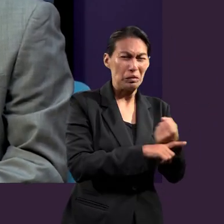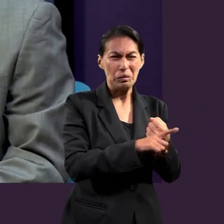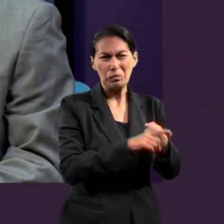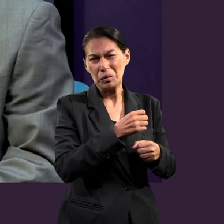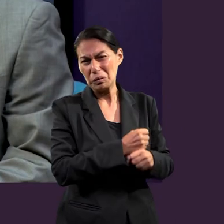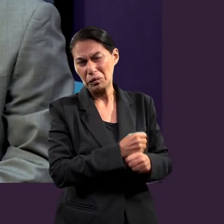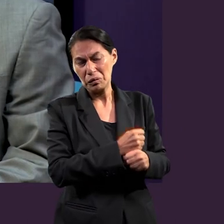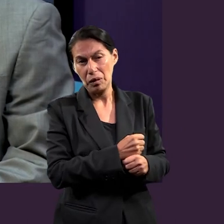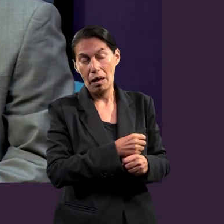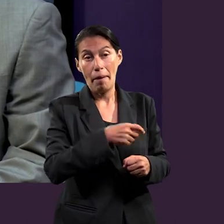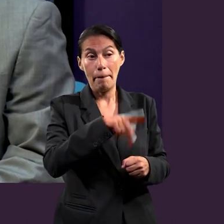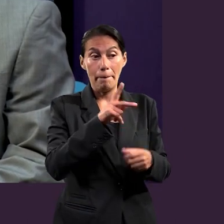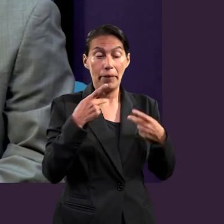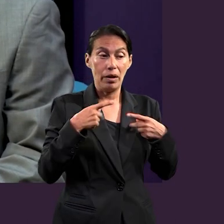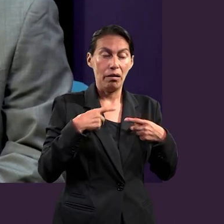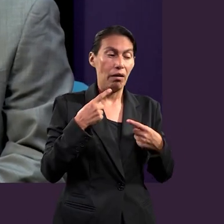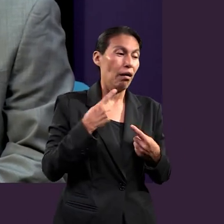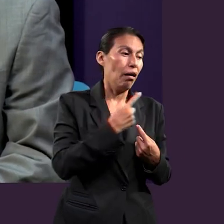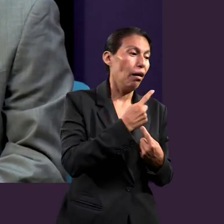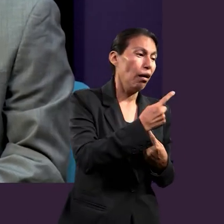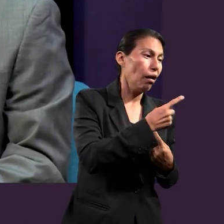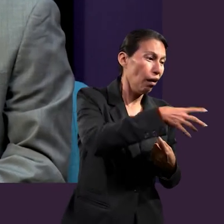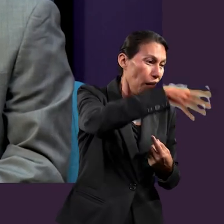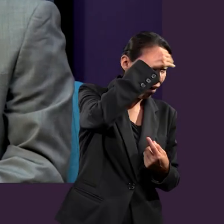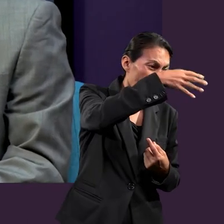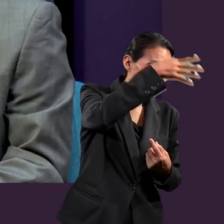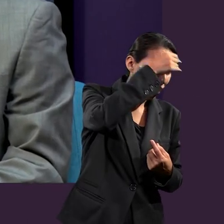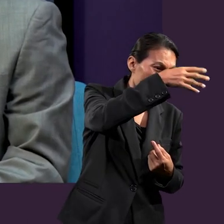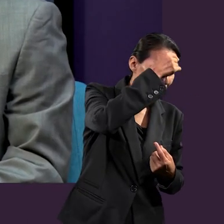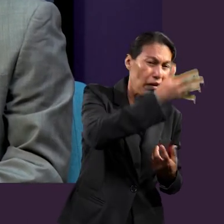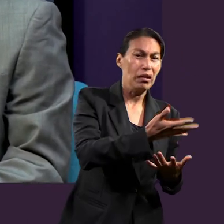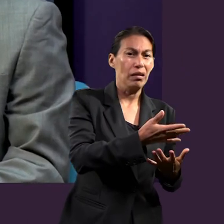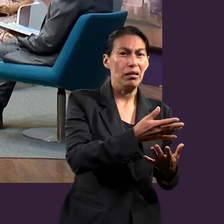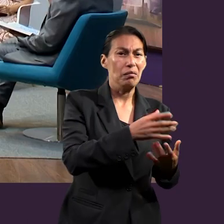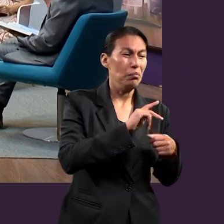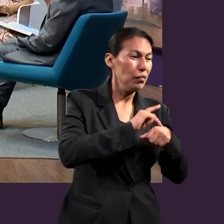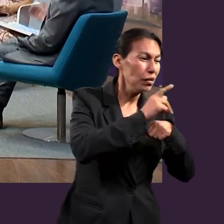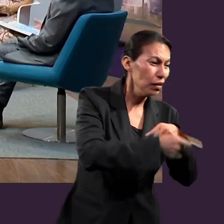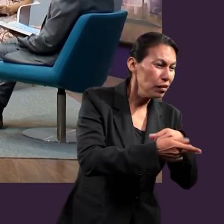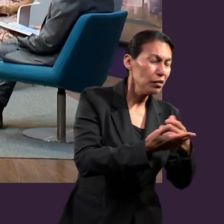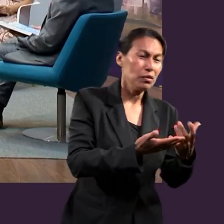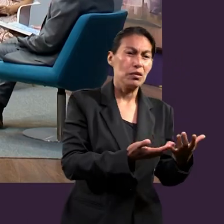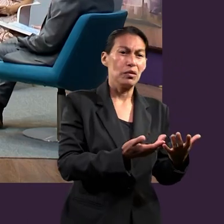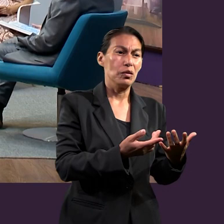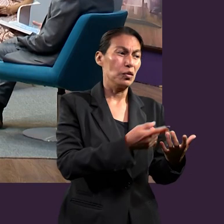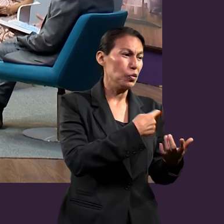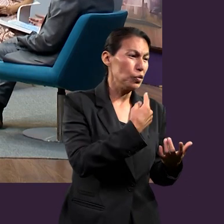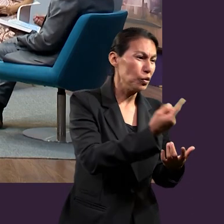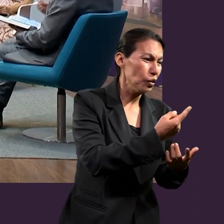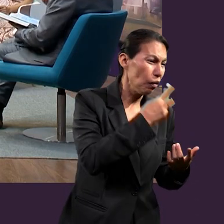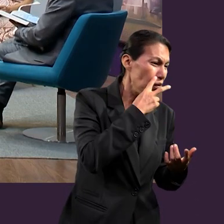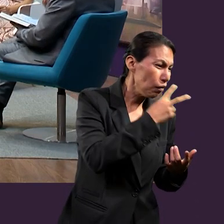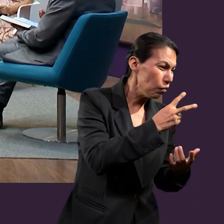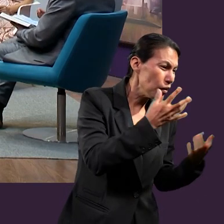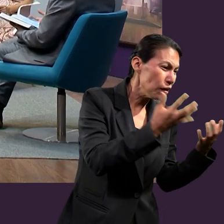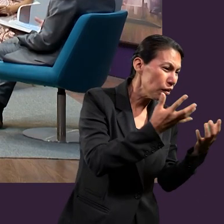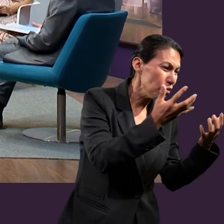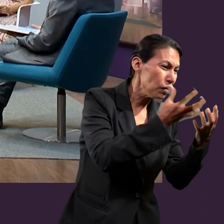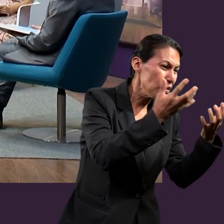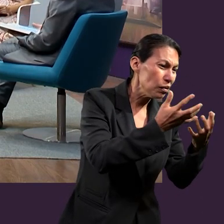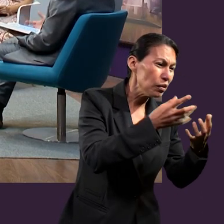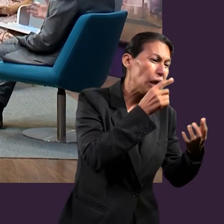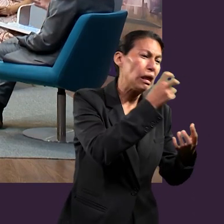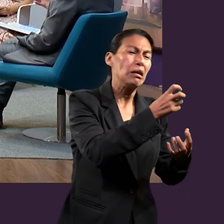está siempre metido en esas cosas, pues como dice el dicho, que anda entre los lobos de saullar aprende. Siempre estamos en mayor riesgo